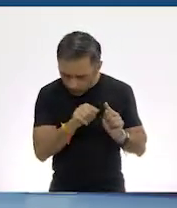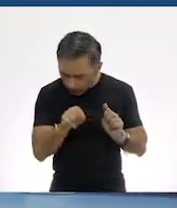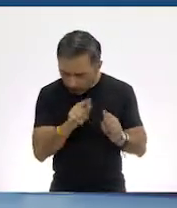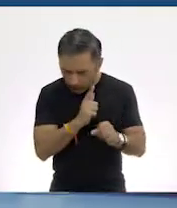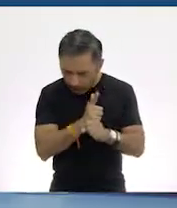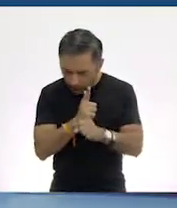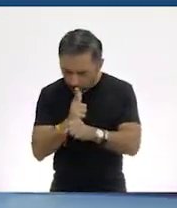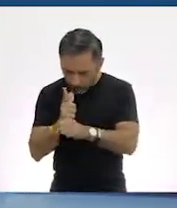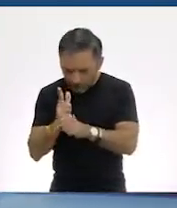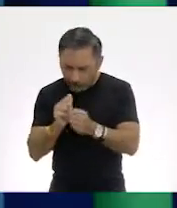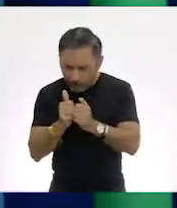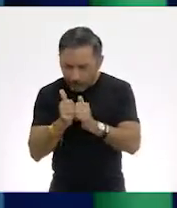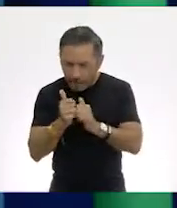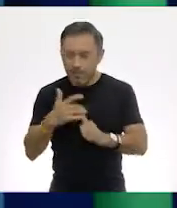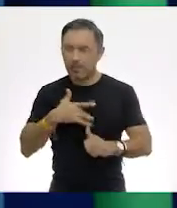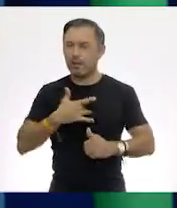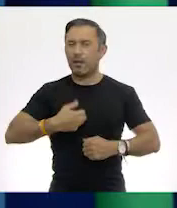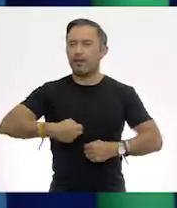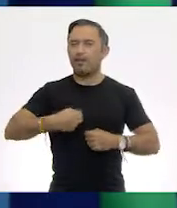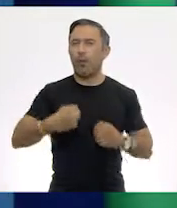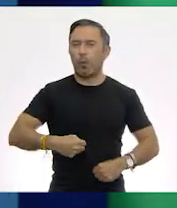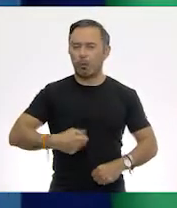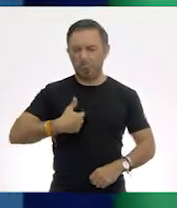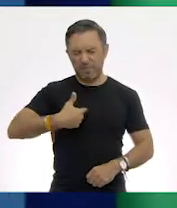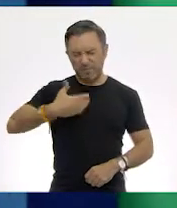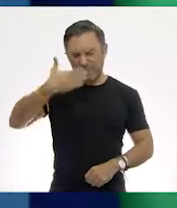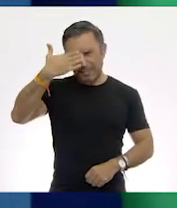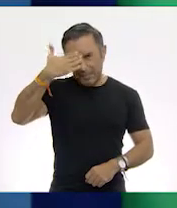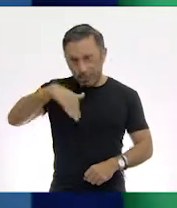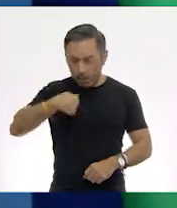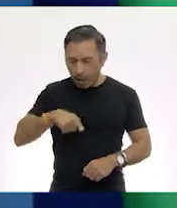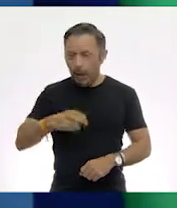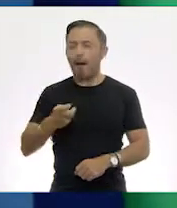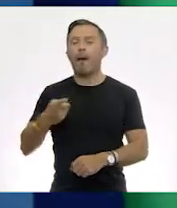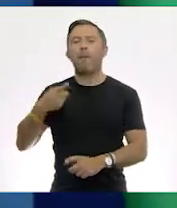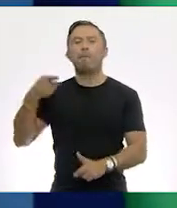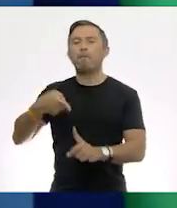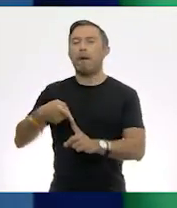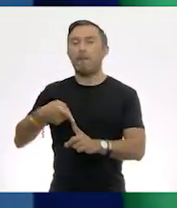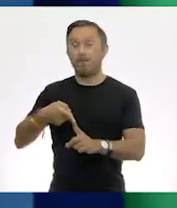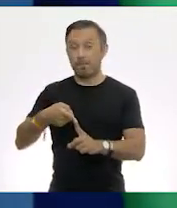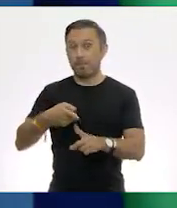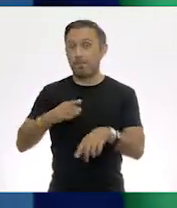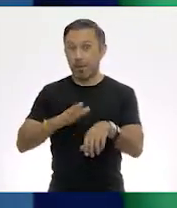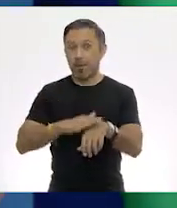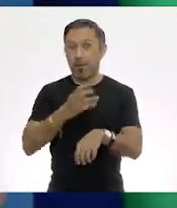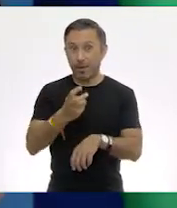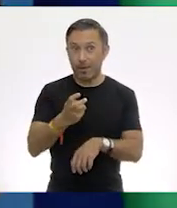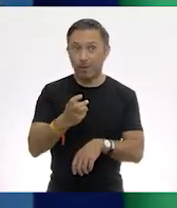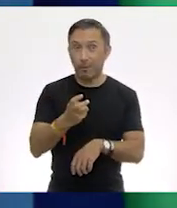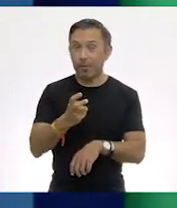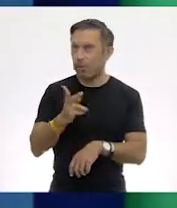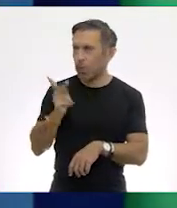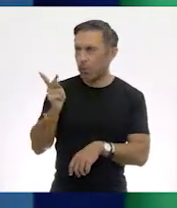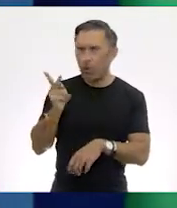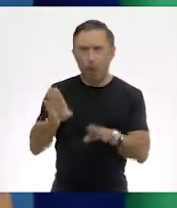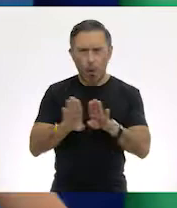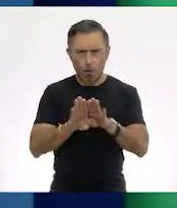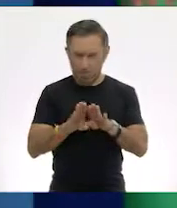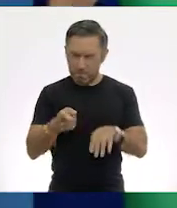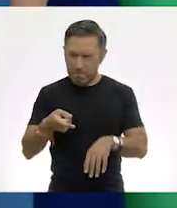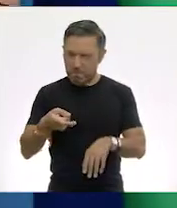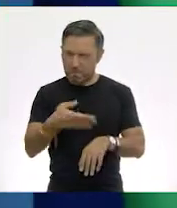certezas, en lo que sí sabemos hacer. Por eso, me gusta verlos como tiros penales.